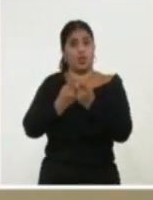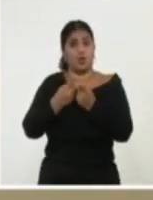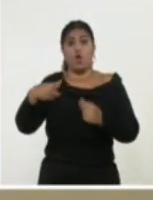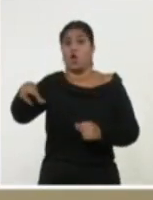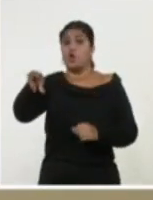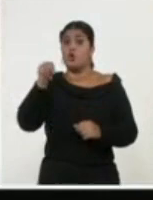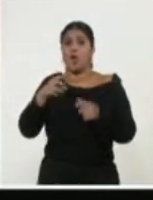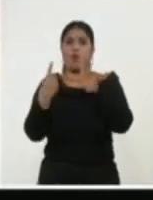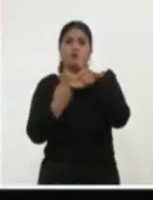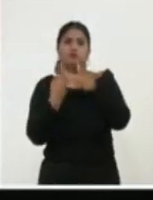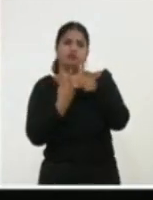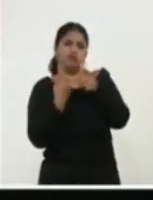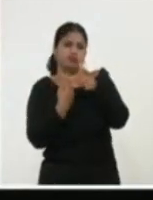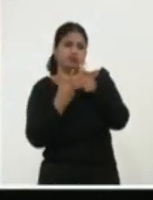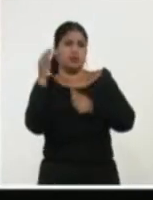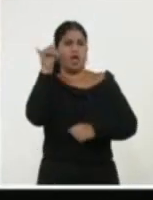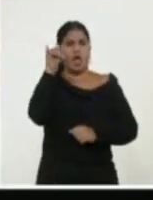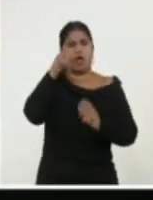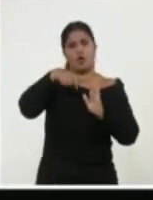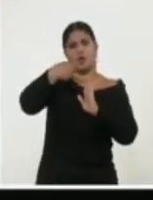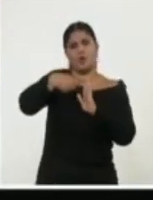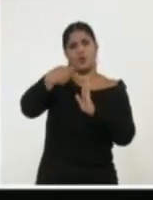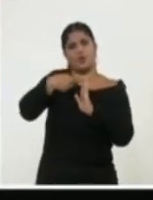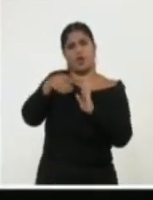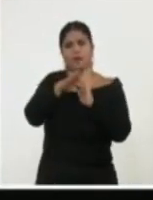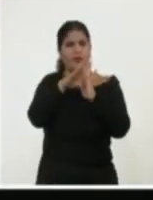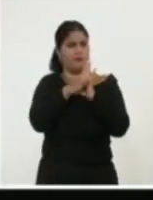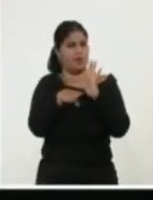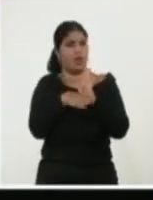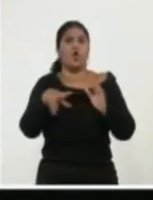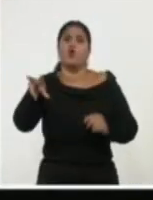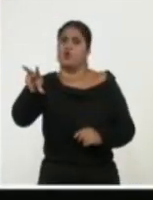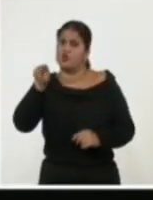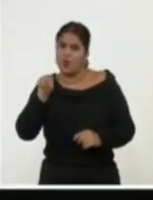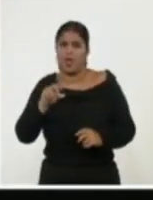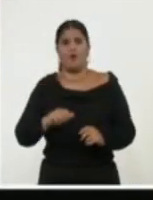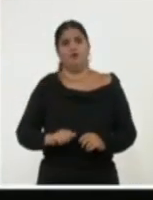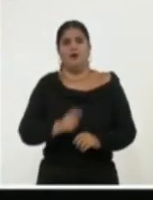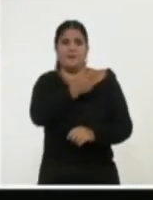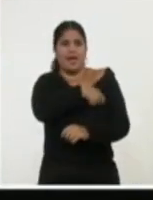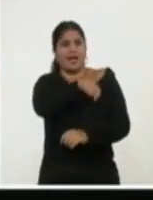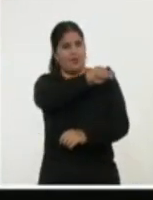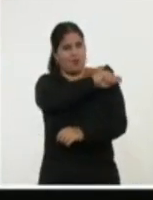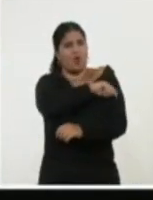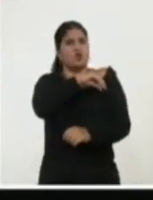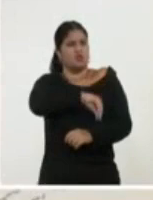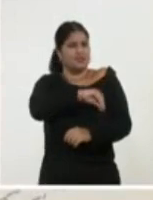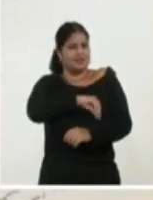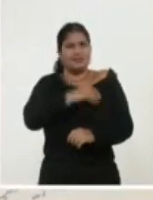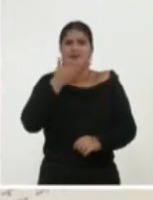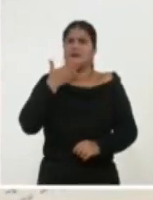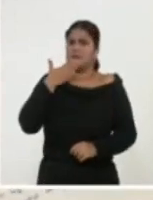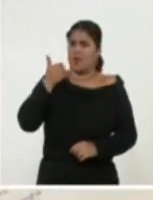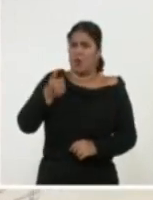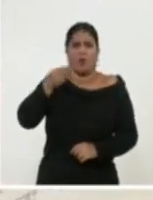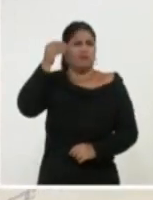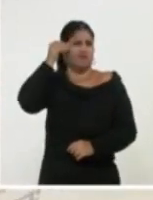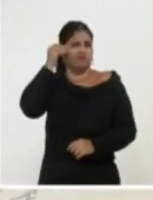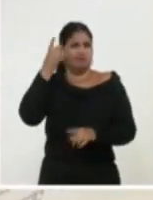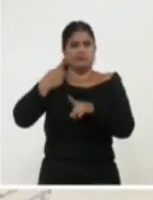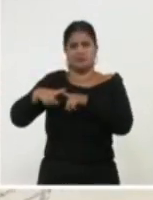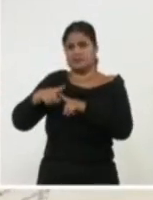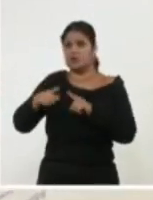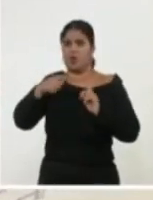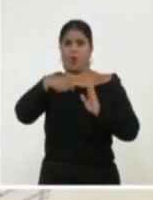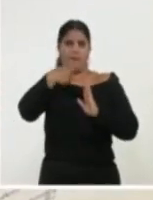documentales. En el Consejo de Dirección conducido por Alfonso Novia Martínez, el premier cubano convocó a usar todas las